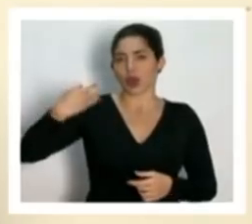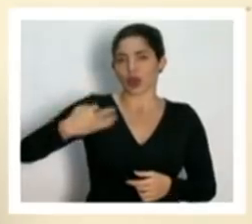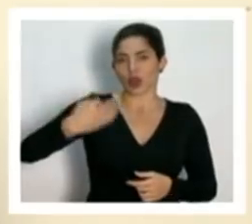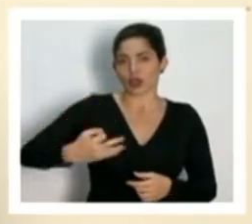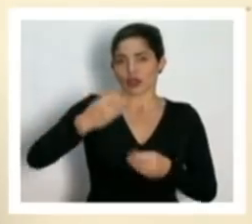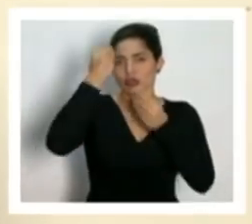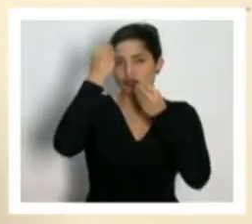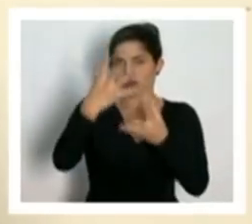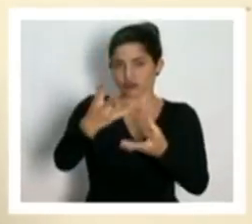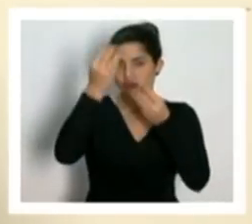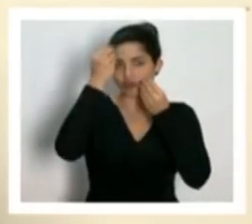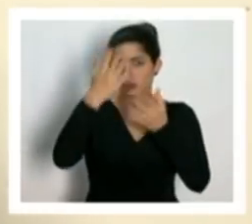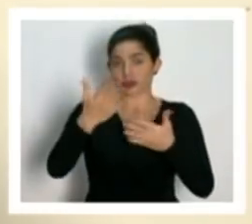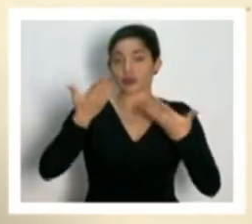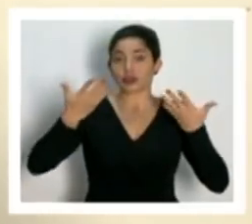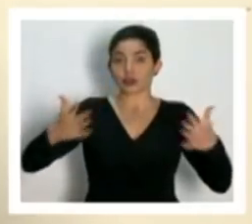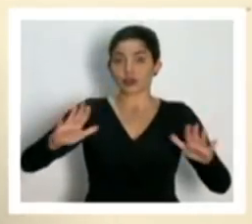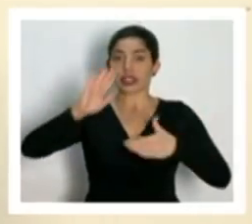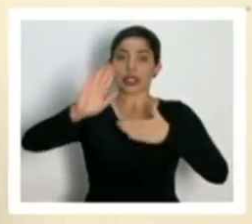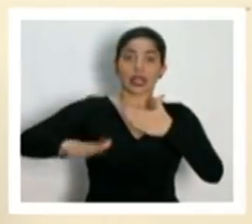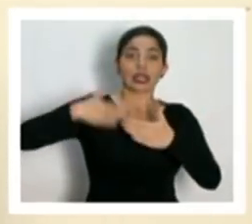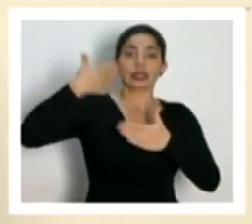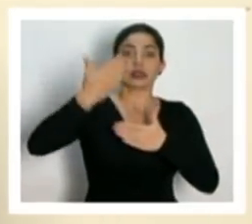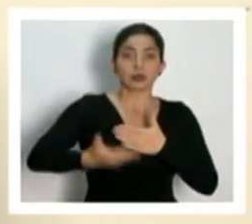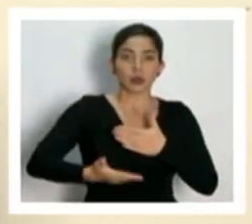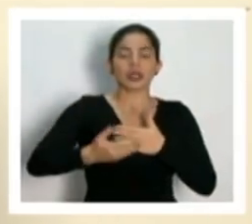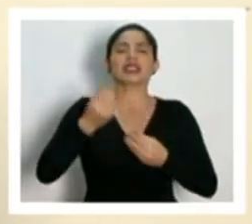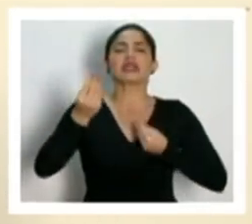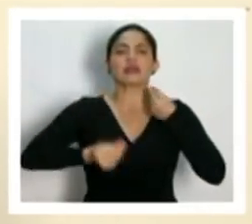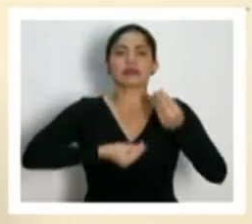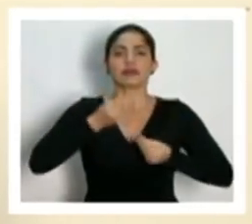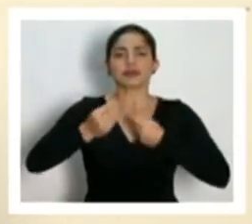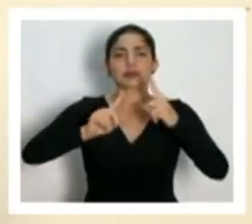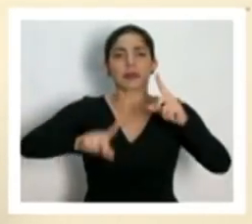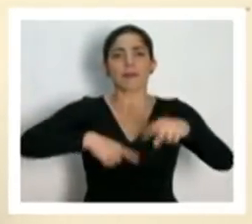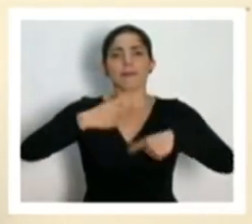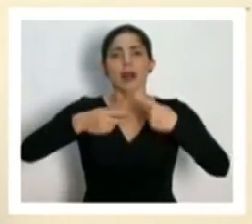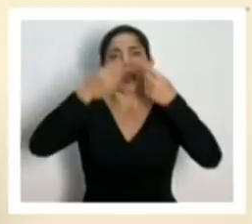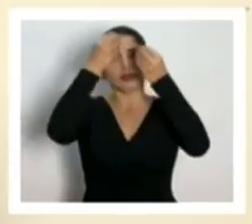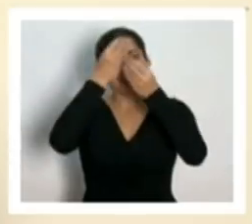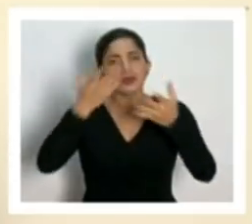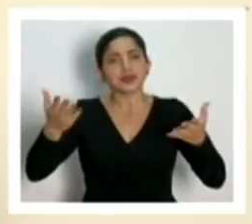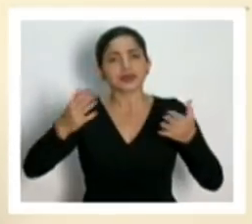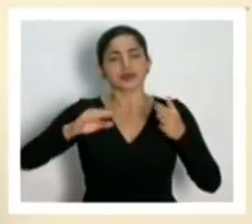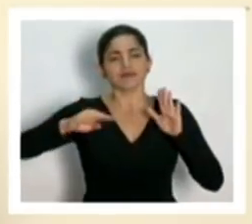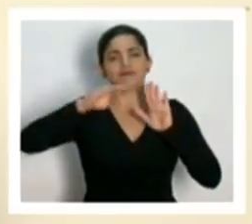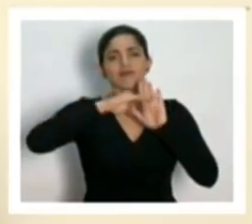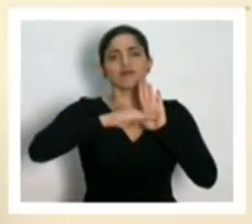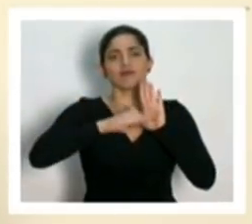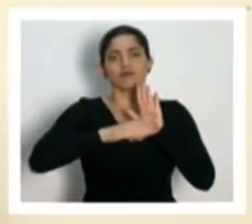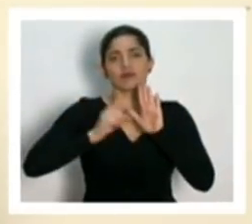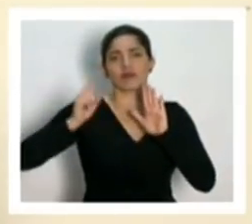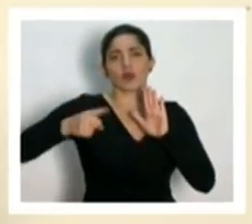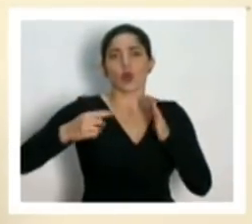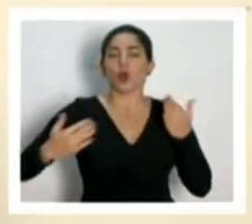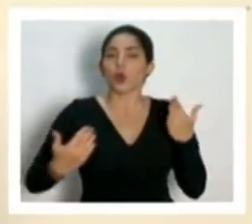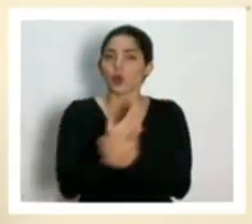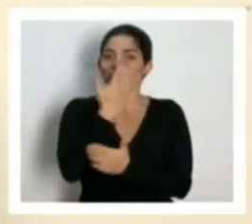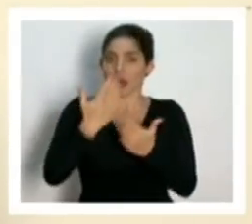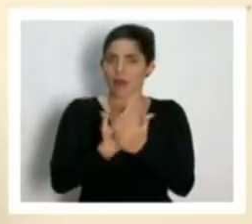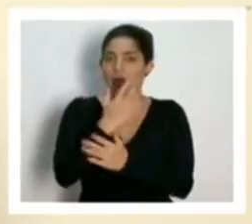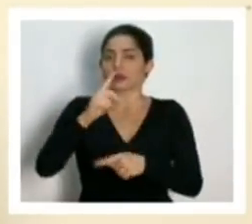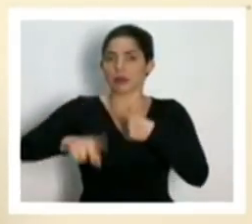estado brindando y posteriormente estaremos anunciando una serie de nuevas medidas